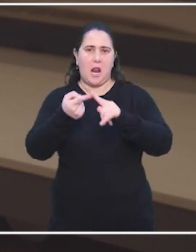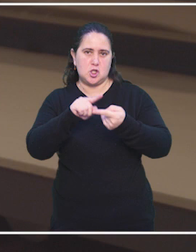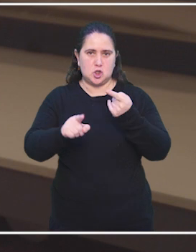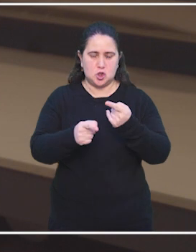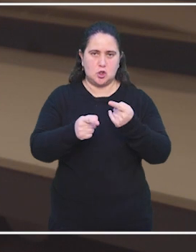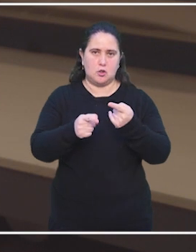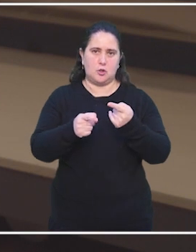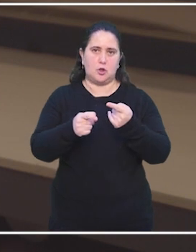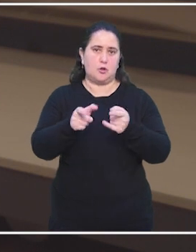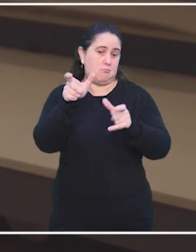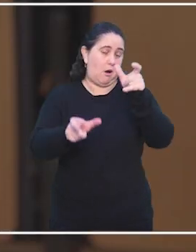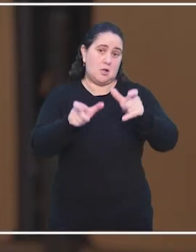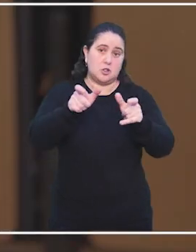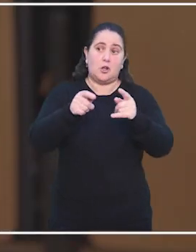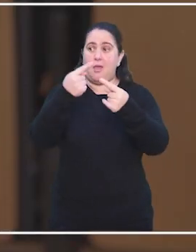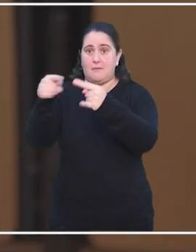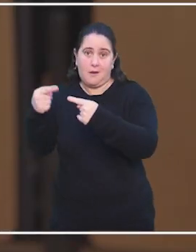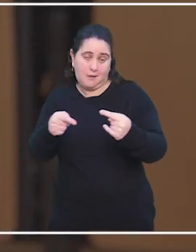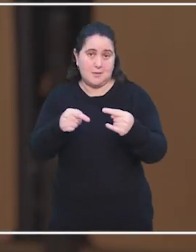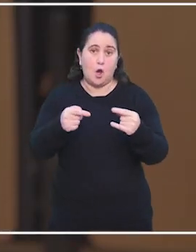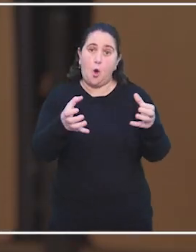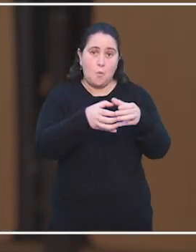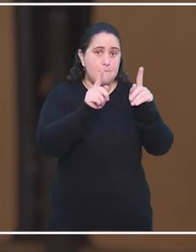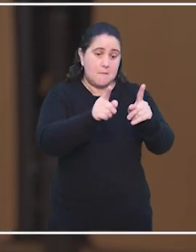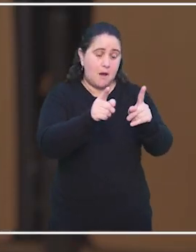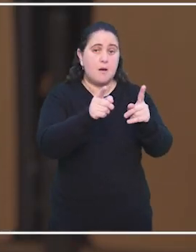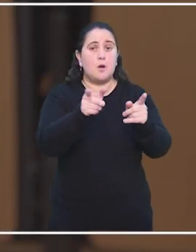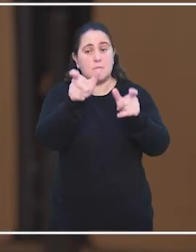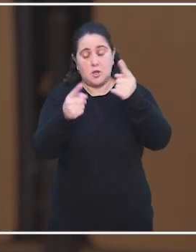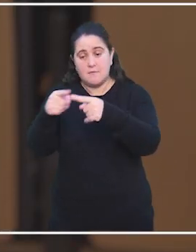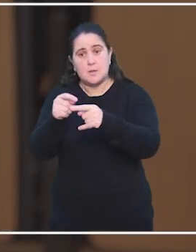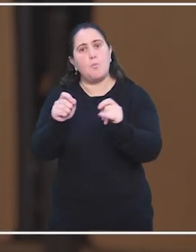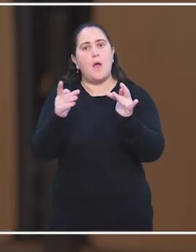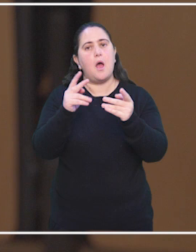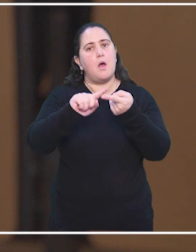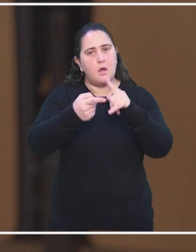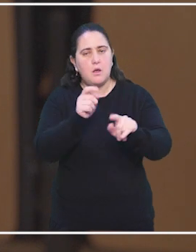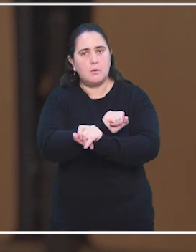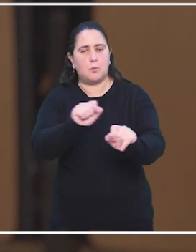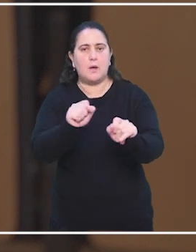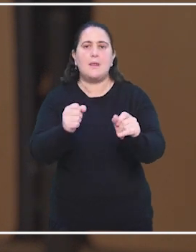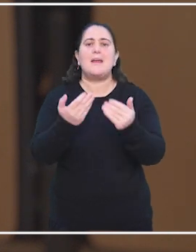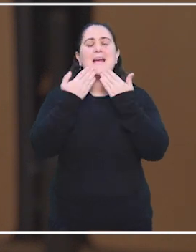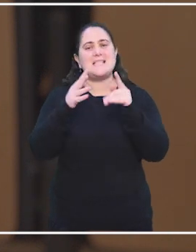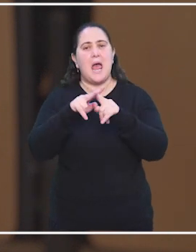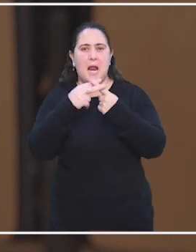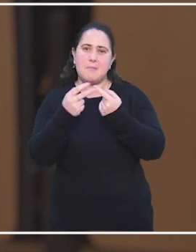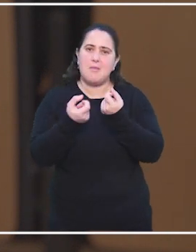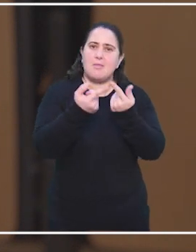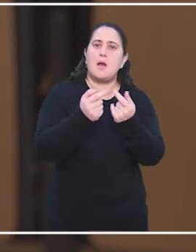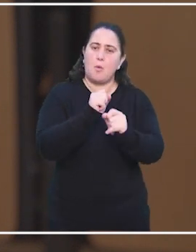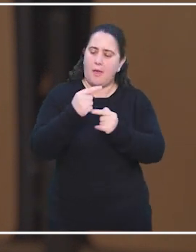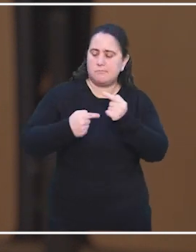entre los distintos miembros de la comunidad, porque ofrece herramientas que permiten un seguimiento más